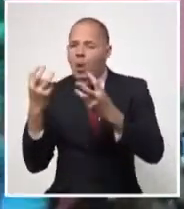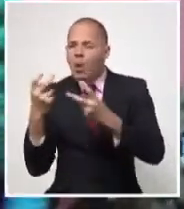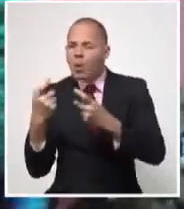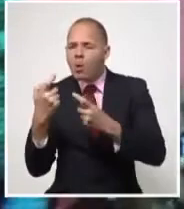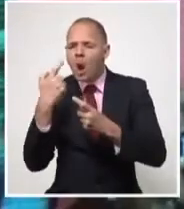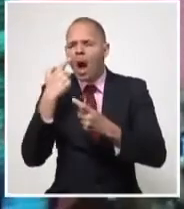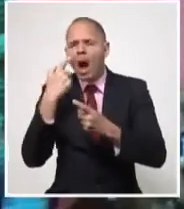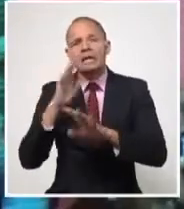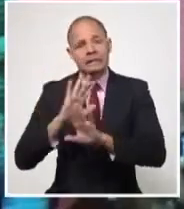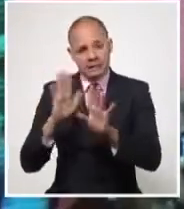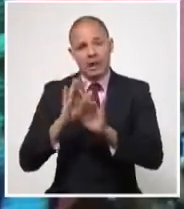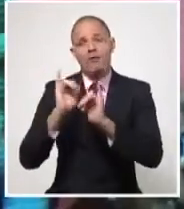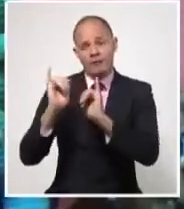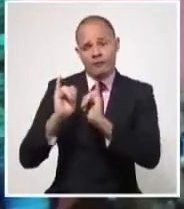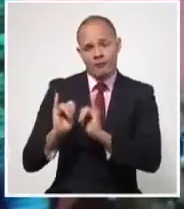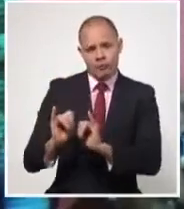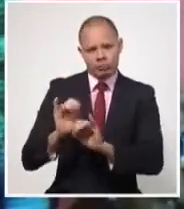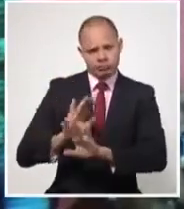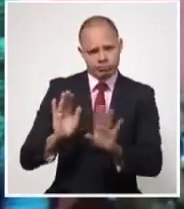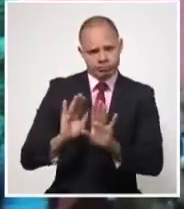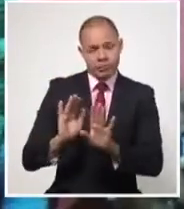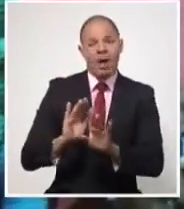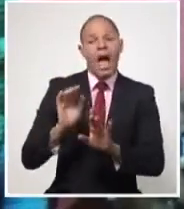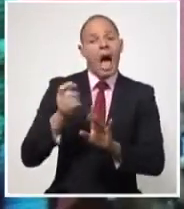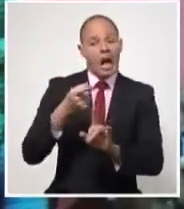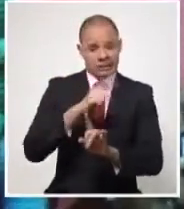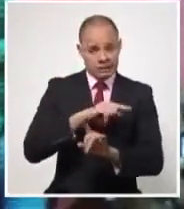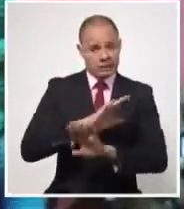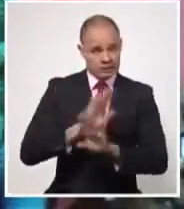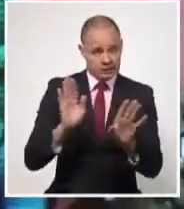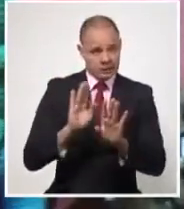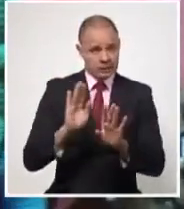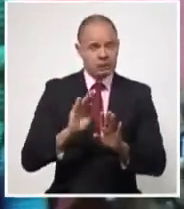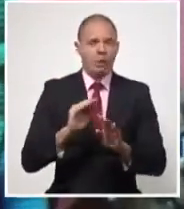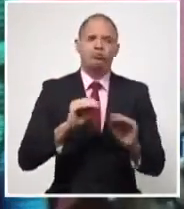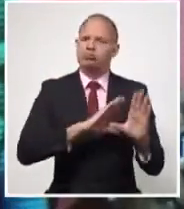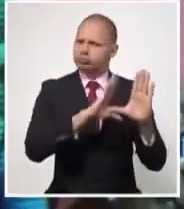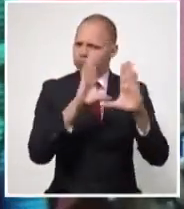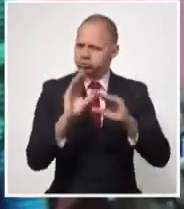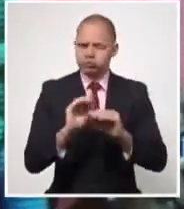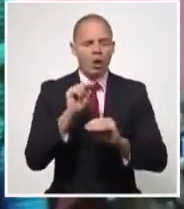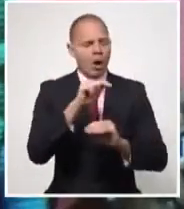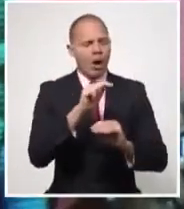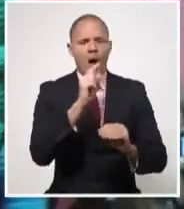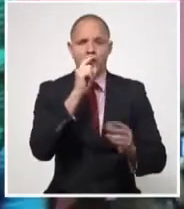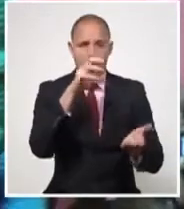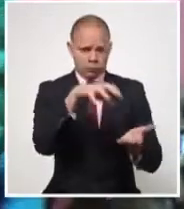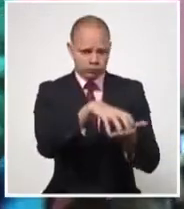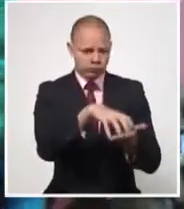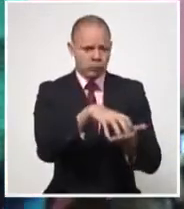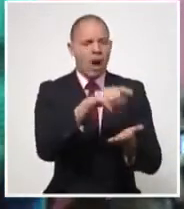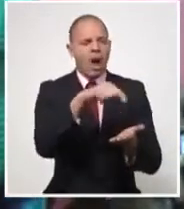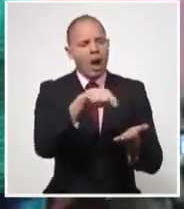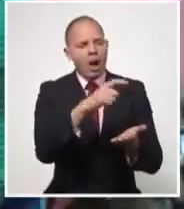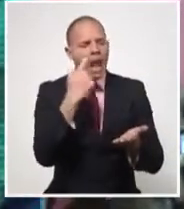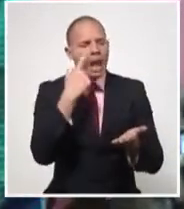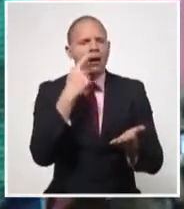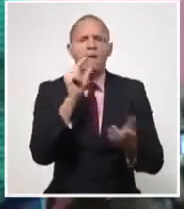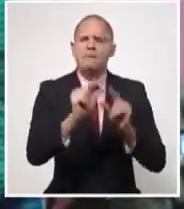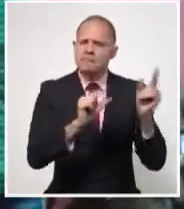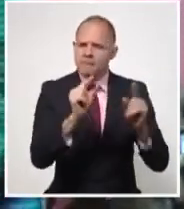como yo le explicaba anoche, estuvimos ayer todo el día en Bauta, hay estabilidad en la disciplina de las personas e